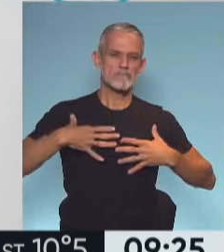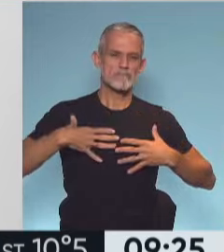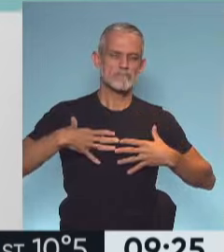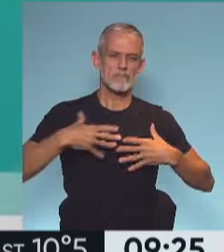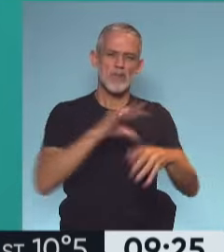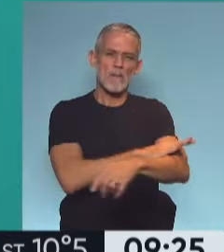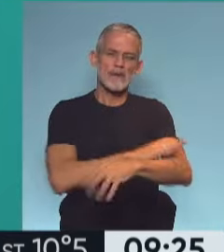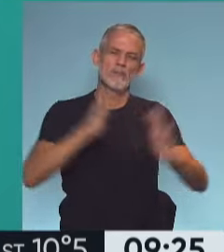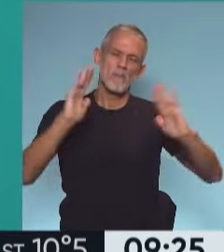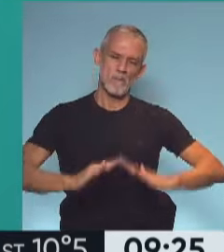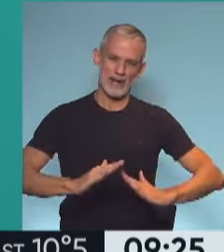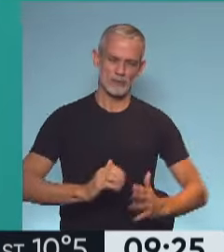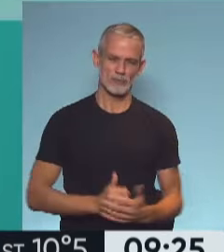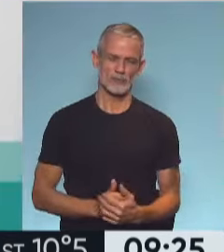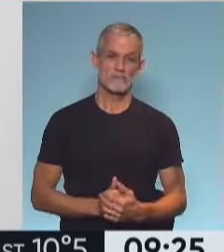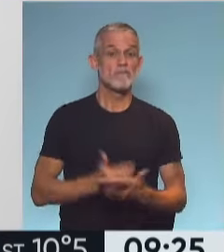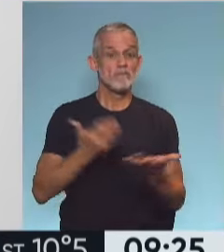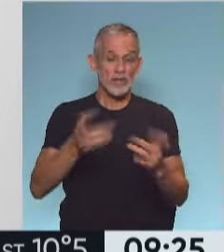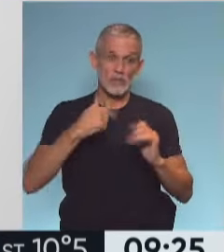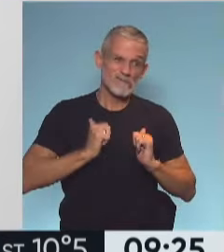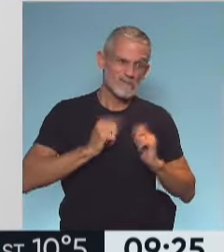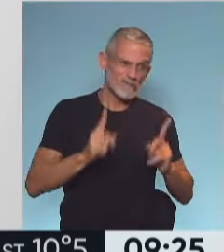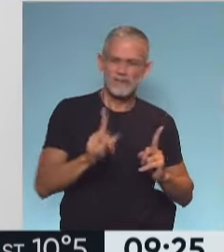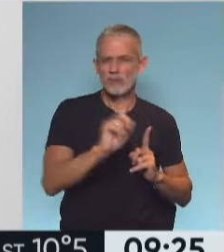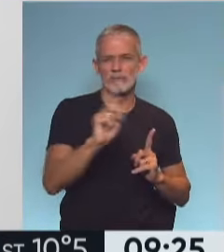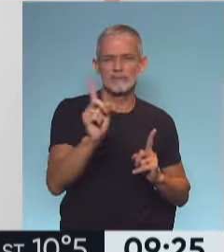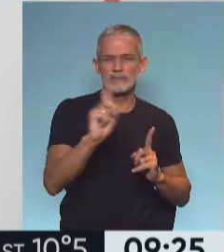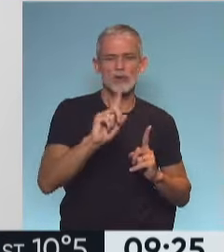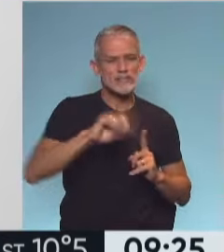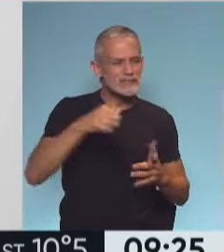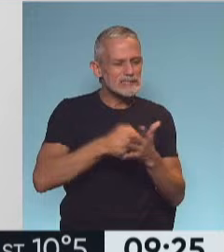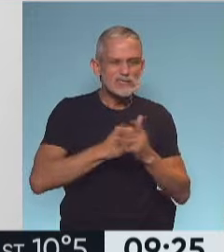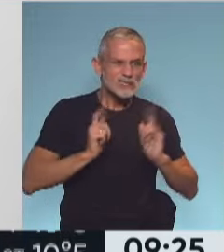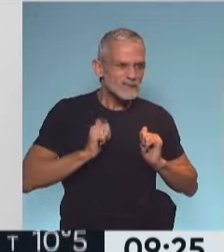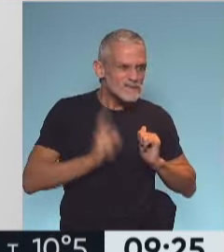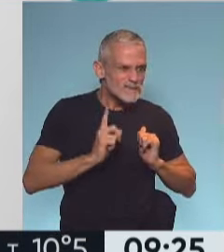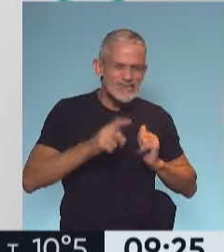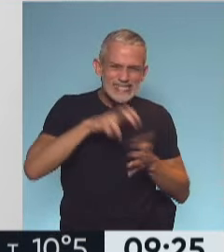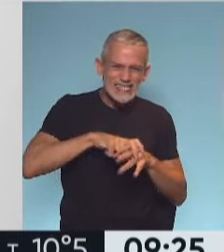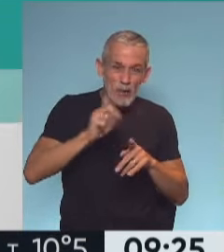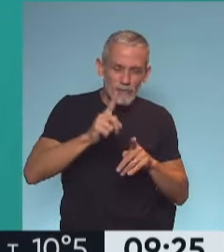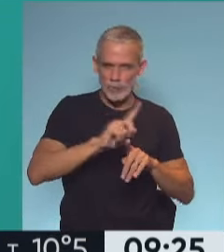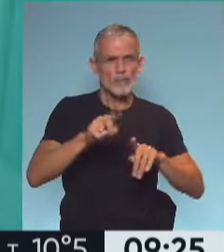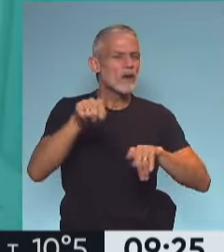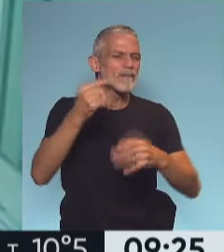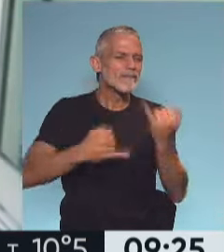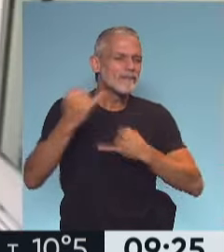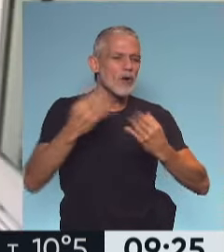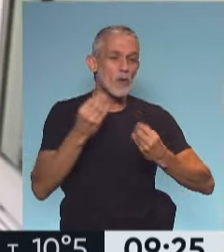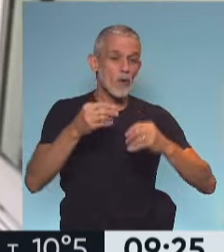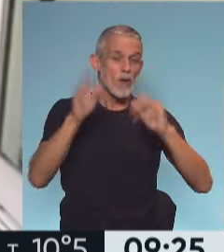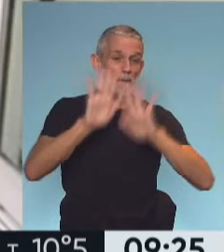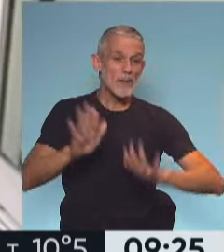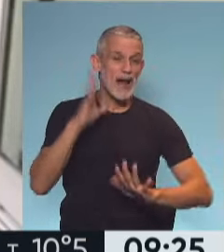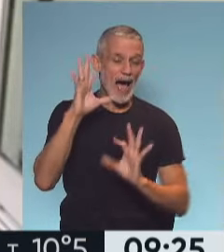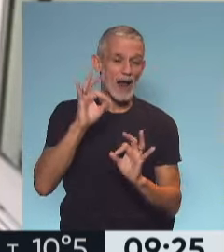hipertensión arterial. Y a evitar el sedentarismo, esa es nuestra lucha, esa es nuestra meta. Y hoy que nos trajiste, justo, siempre nos preparás todas las